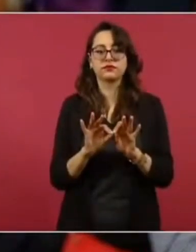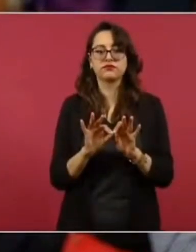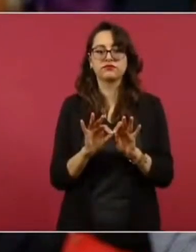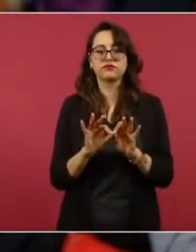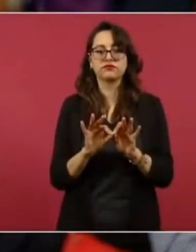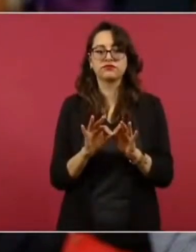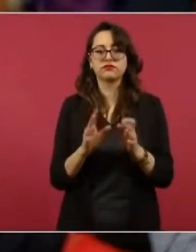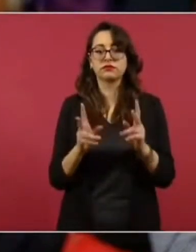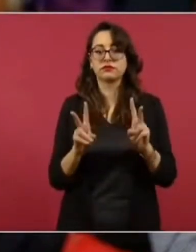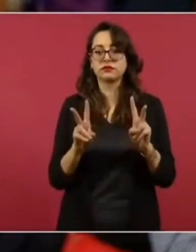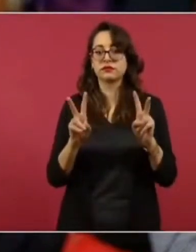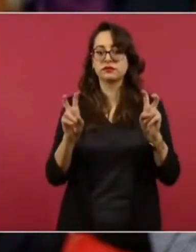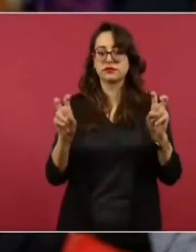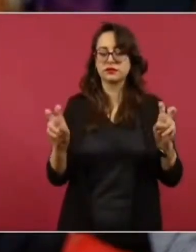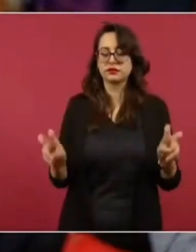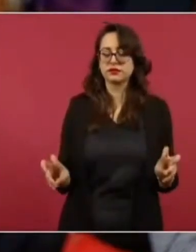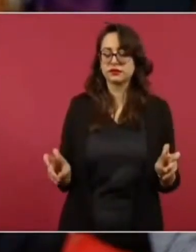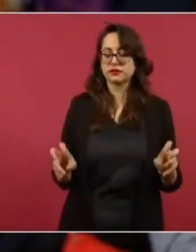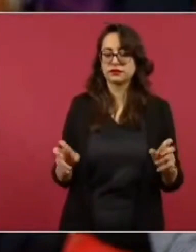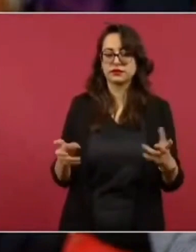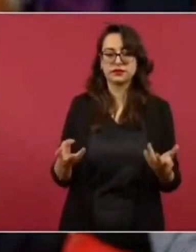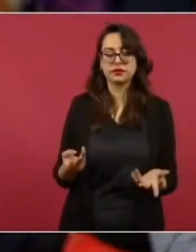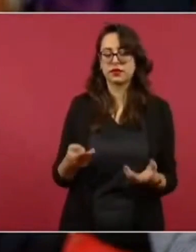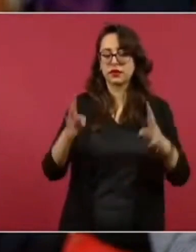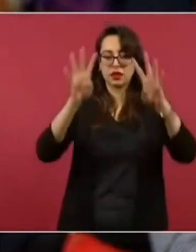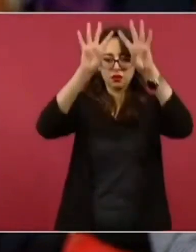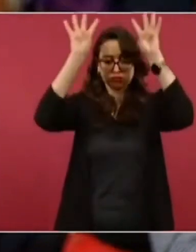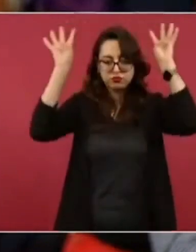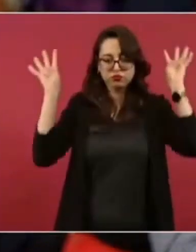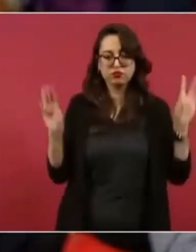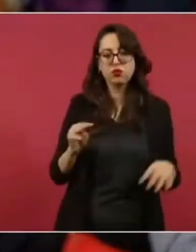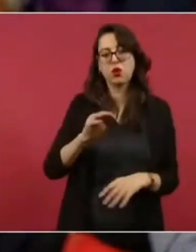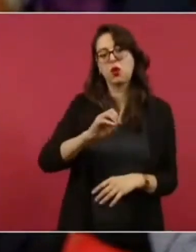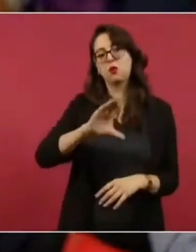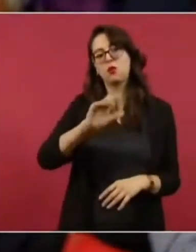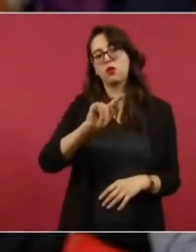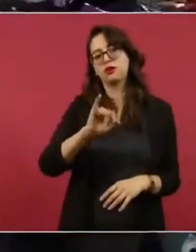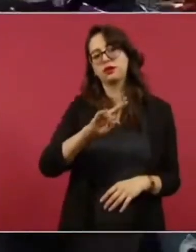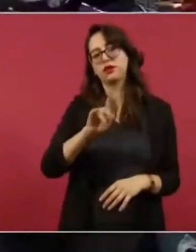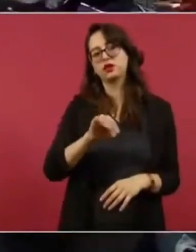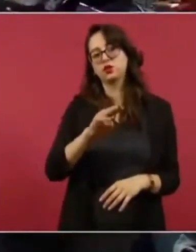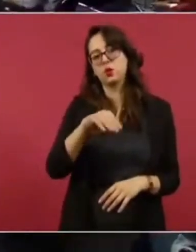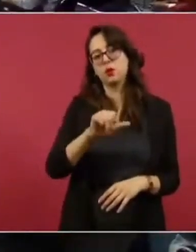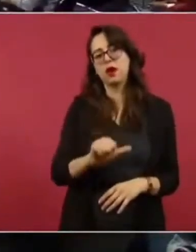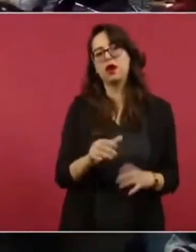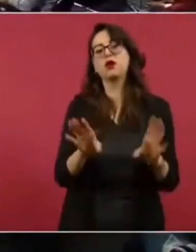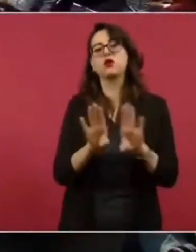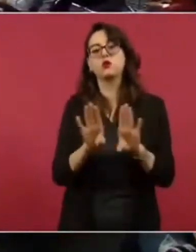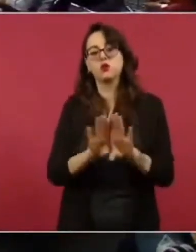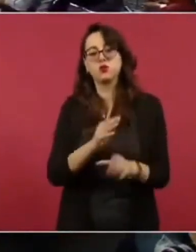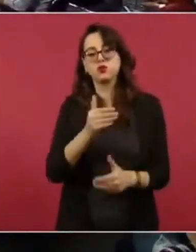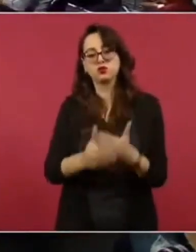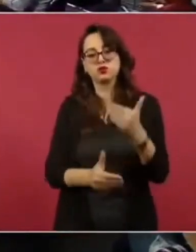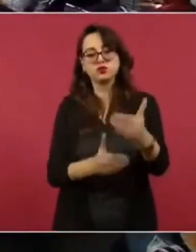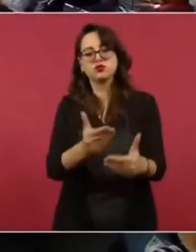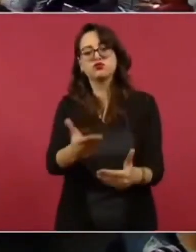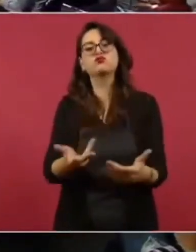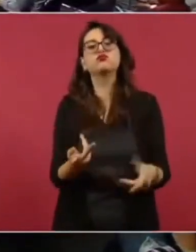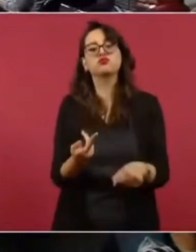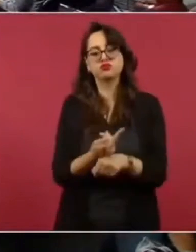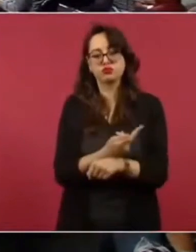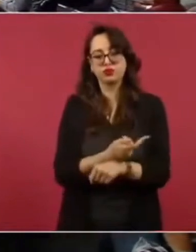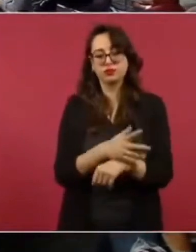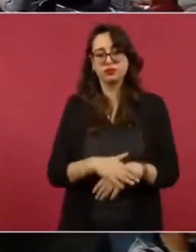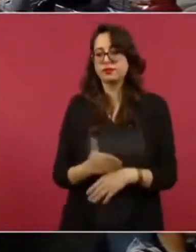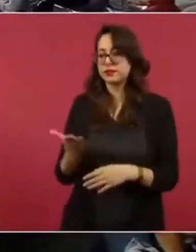PNH de Moctezuma? ¿Qué avances ha habido en torno a esta materia? Esa mi primera pregunta. Bueno, pues vamos a aprovechar que está aquí